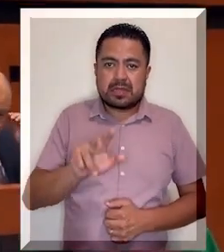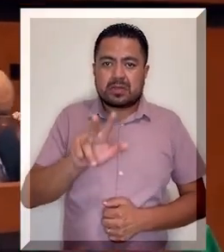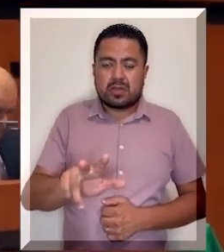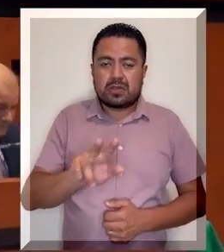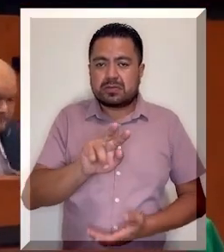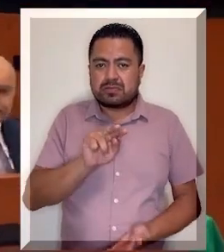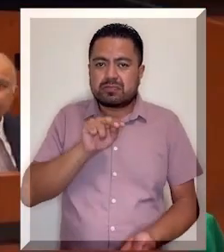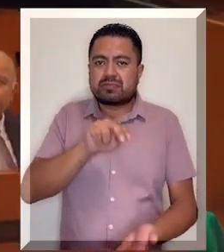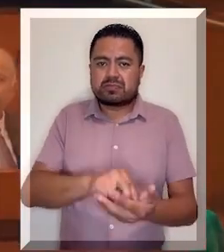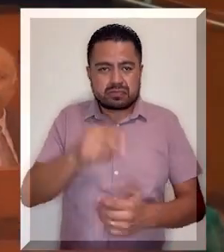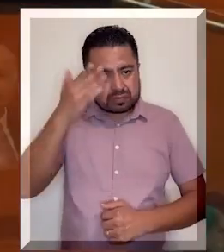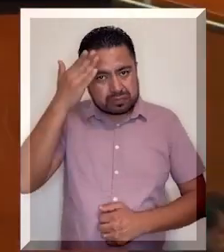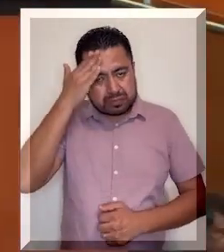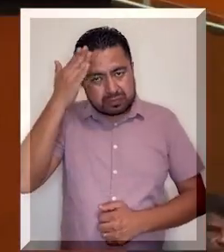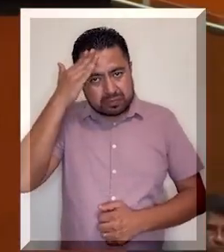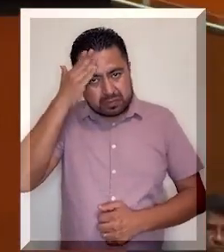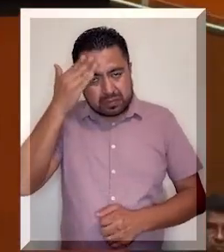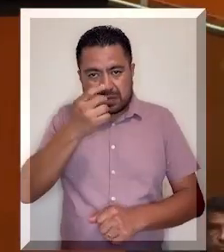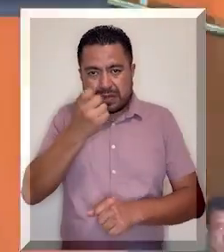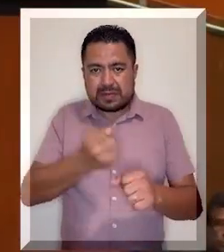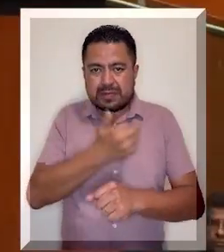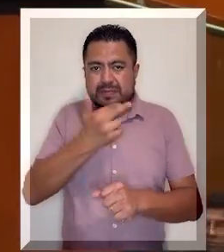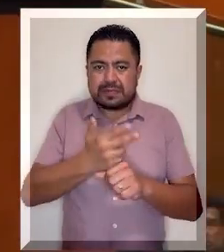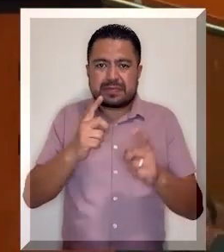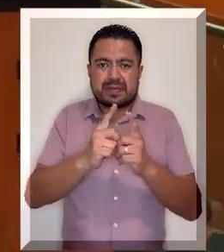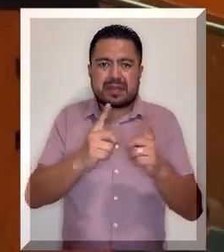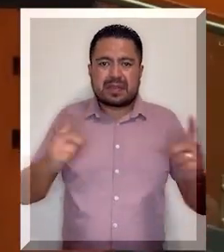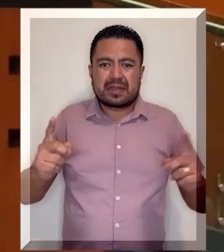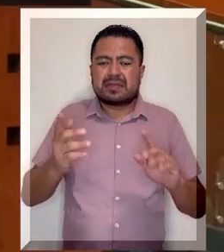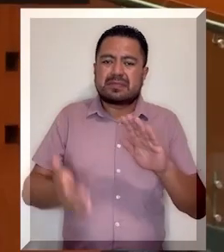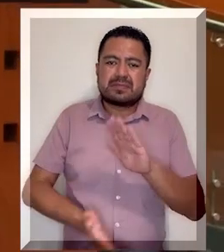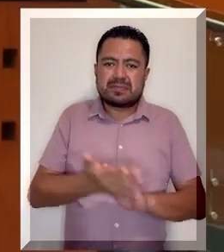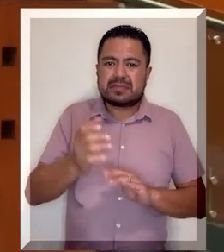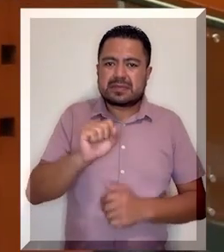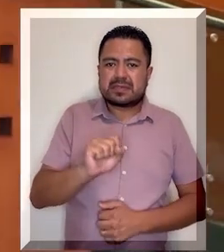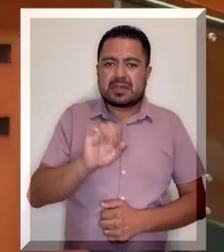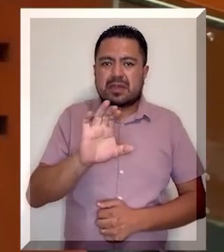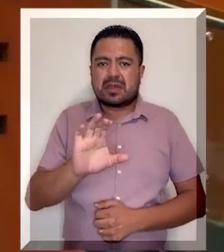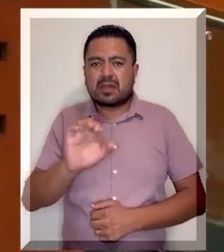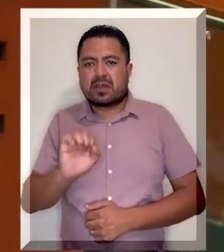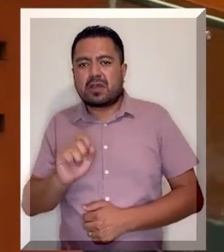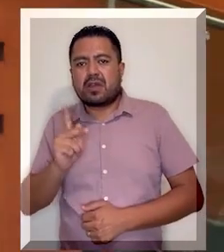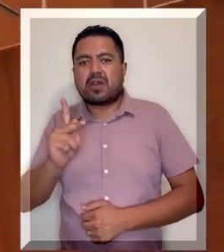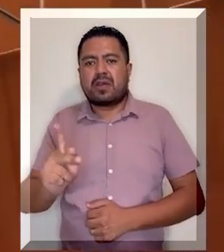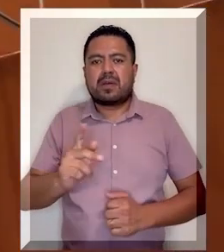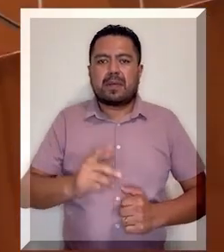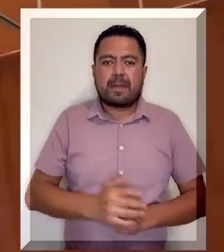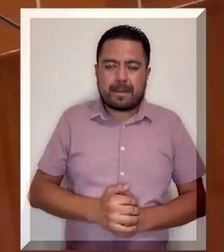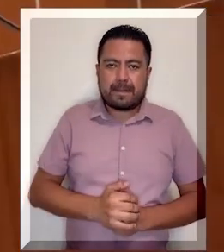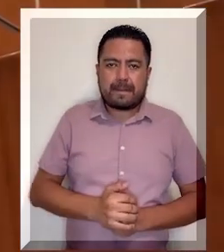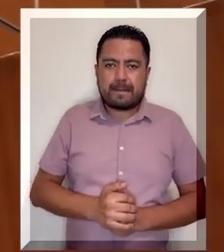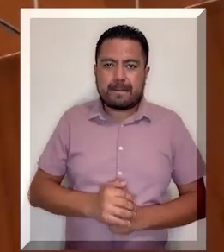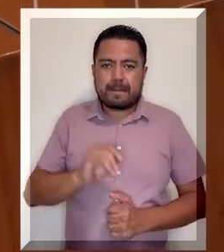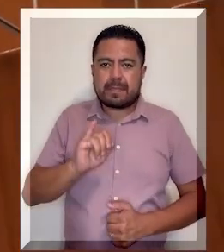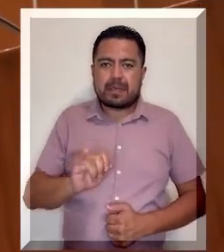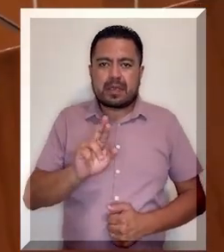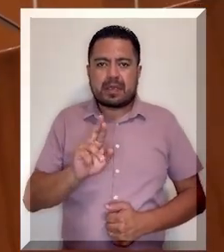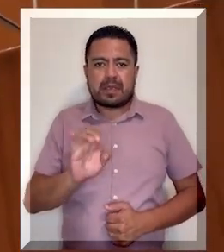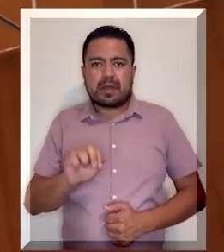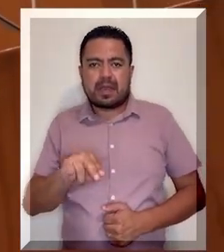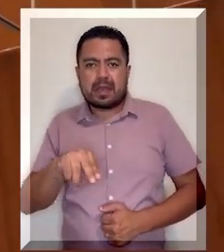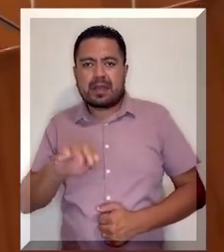Ya el martes 28 de noviembre comparecieron la titular de la Secretaría de Desarrollo Urbano, Obras Públicas y